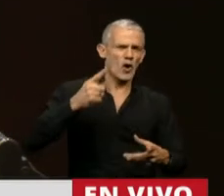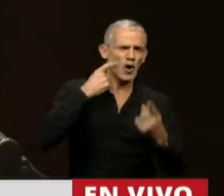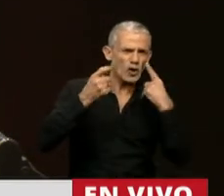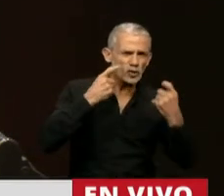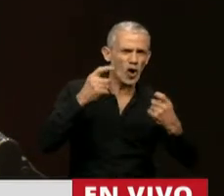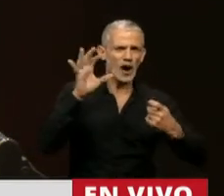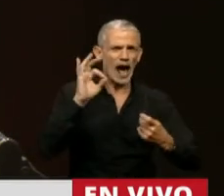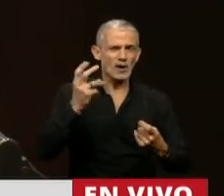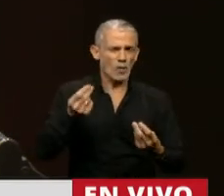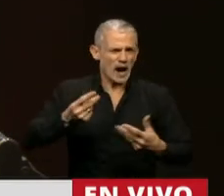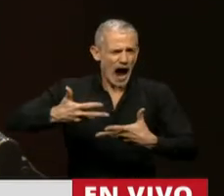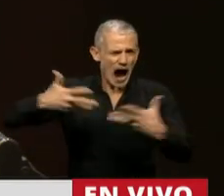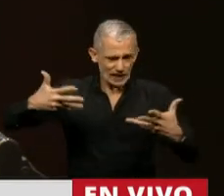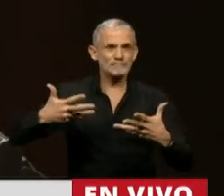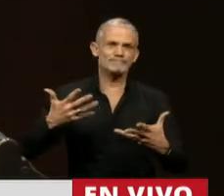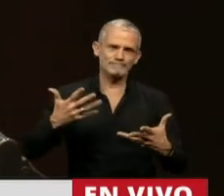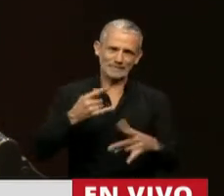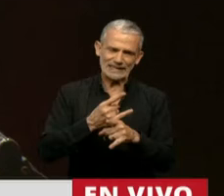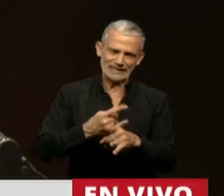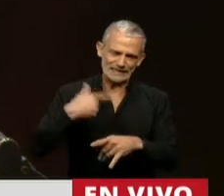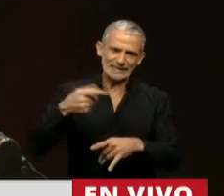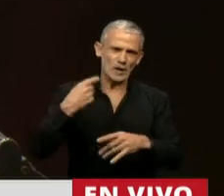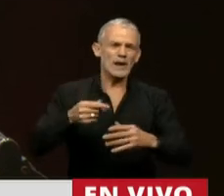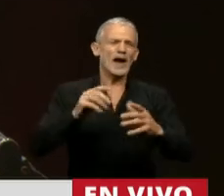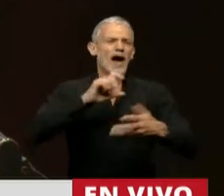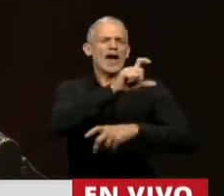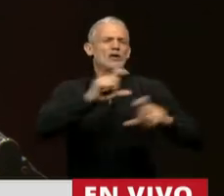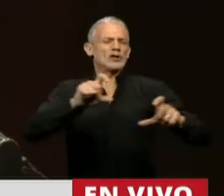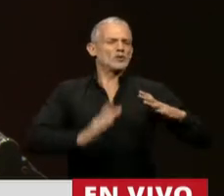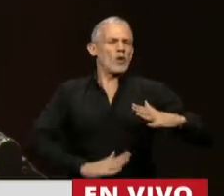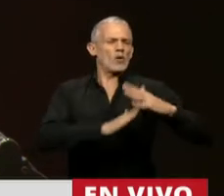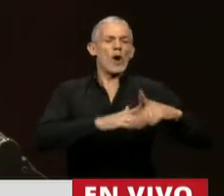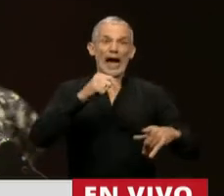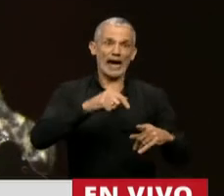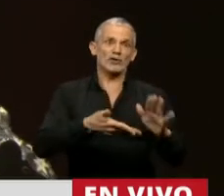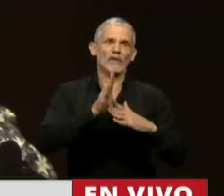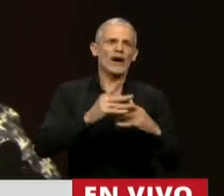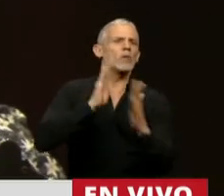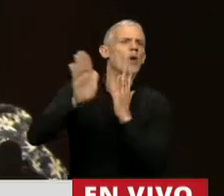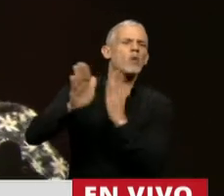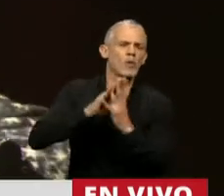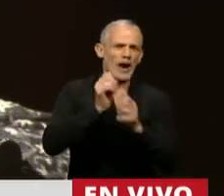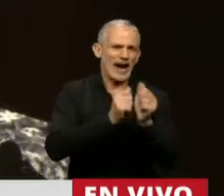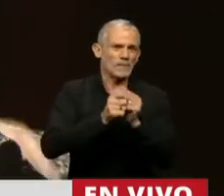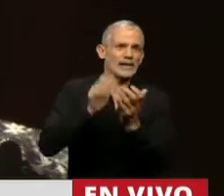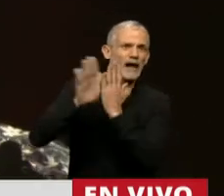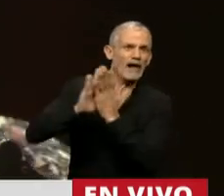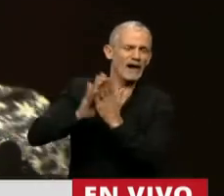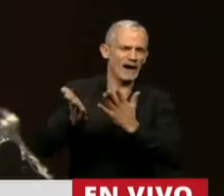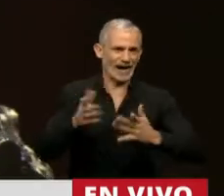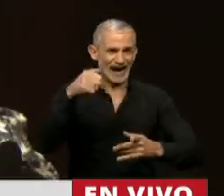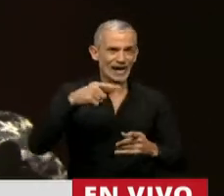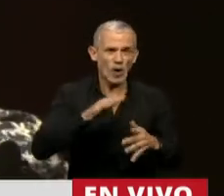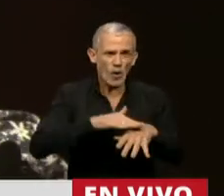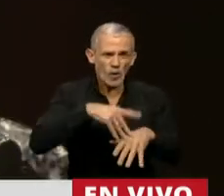control a los grandes capitales, generalmente lo que se habla en los grandes titulares es esto va a hacer que se vayan las empresas, esto va a hacer